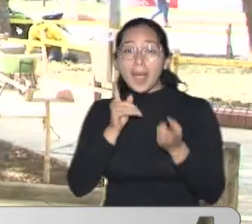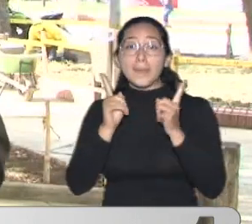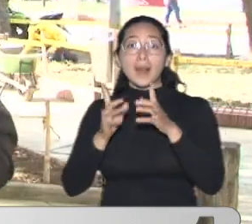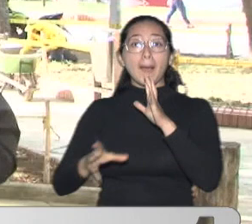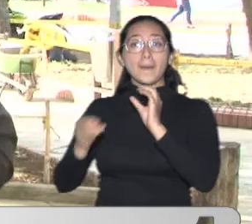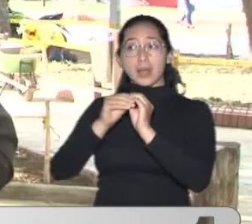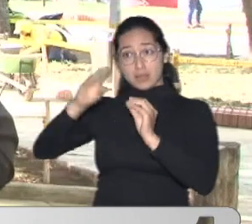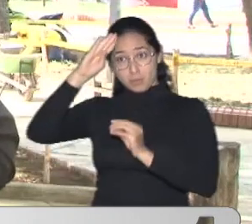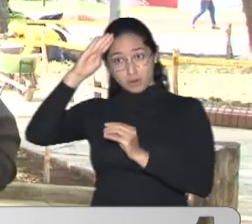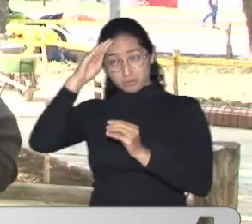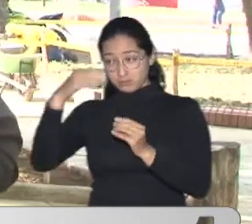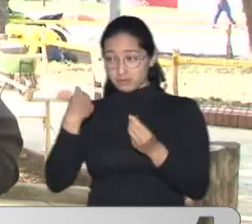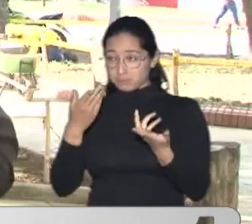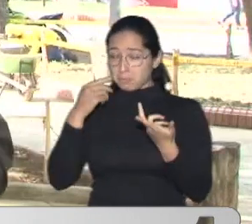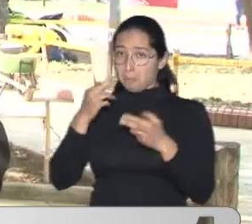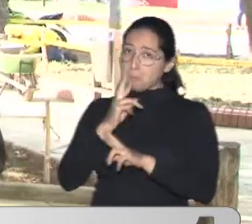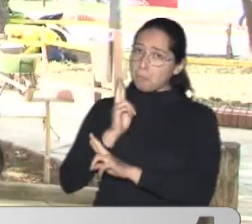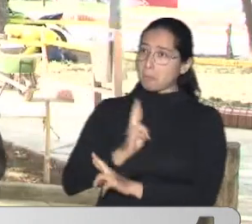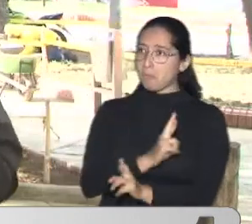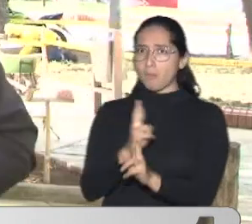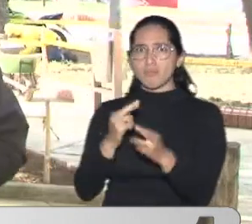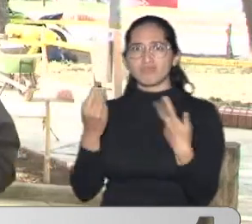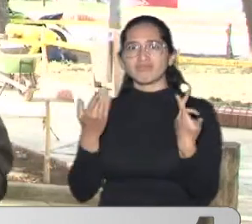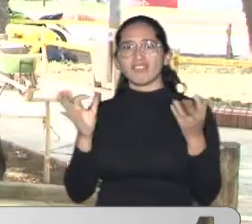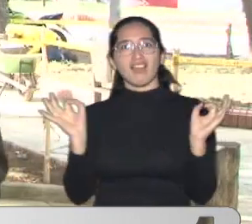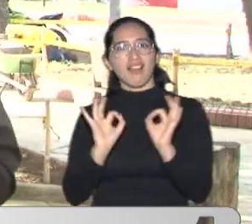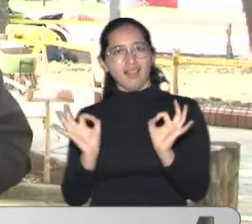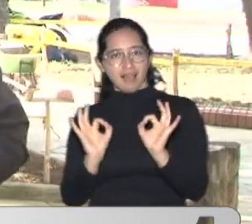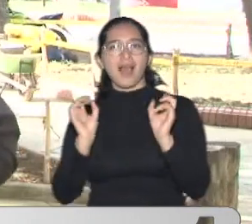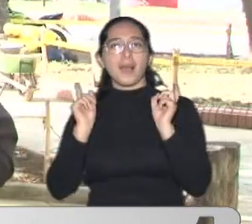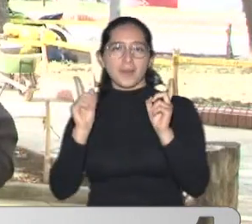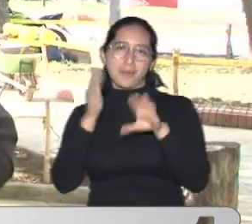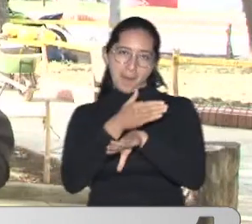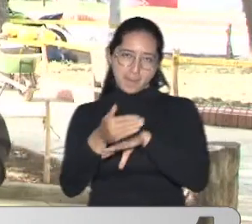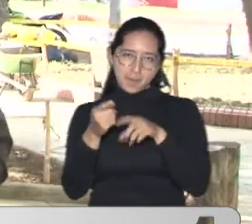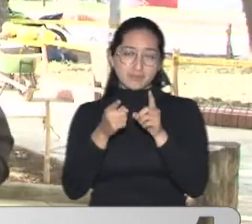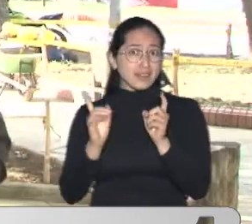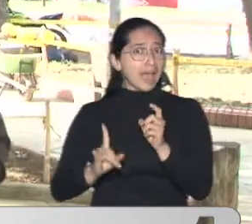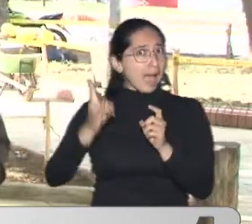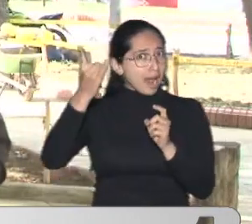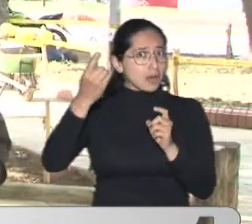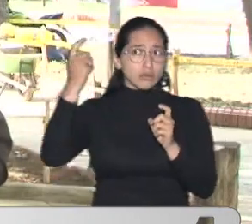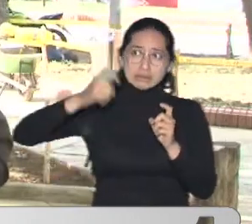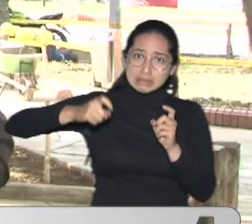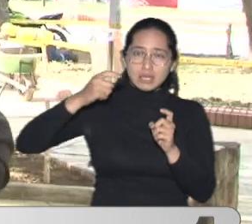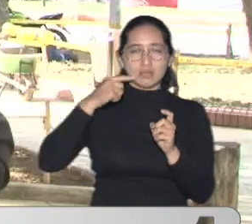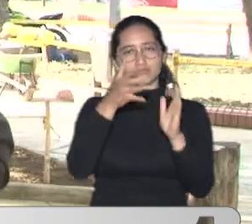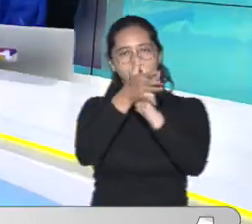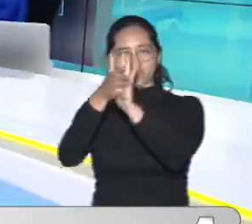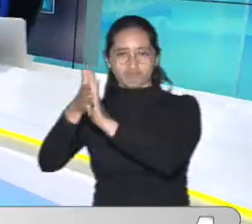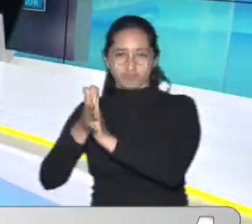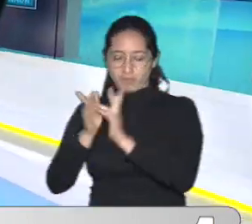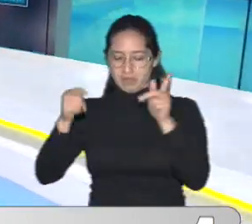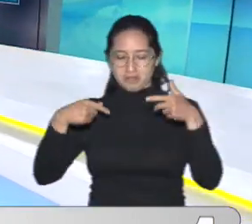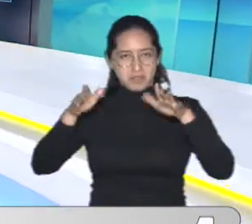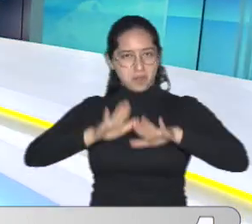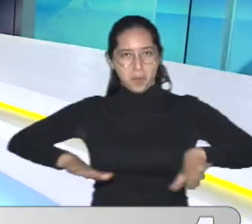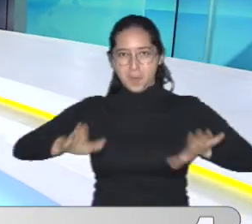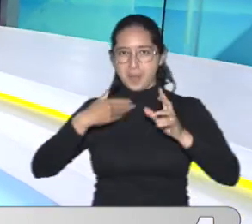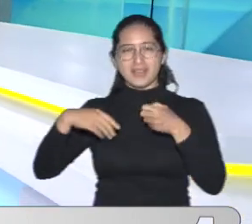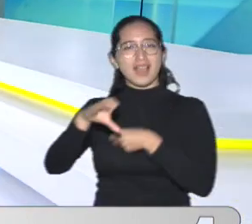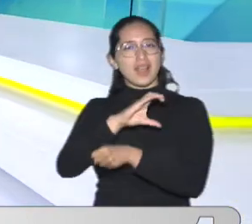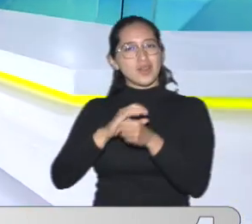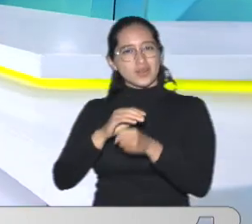Estamos atentos Al desarrollo De esta noticia Y a las medidas Que se adoptarán Tras este escándalo Es todo por el momento Desde la capital De Santander Para Noticentro